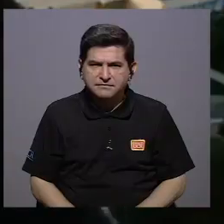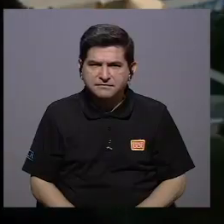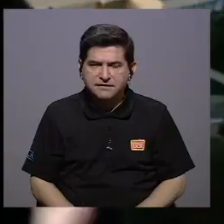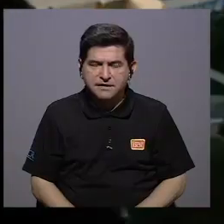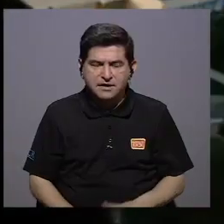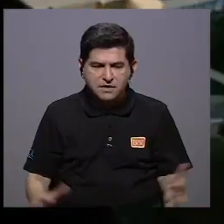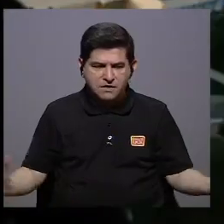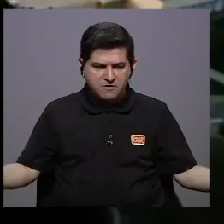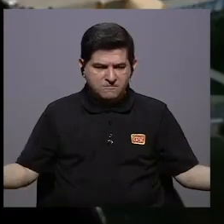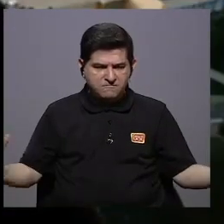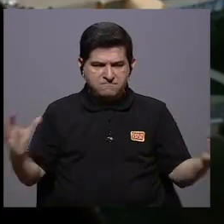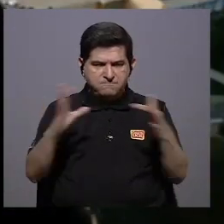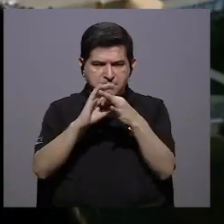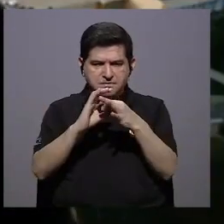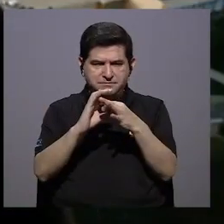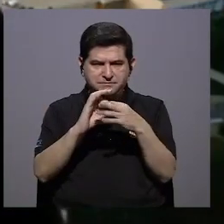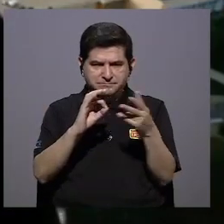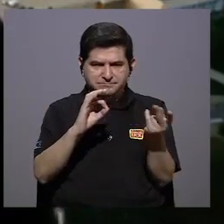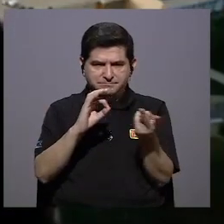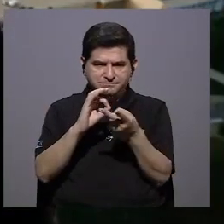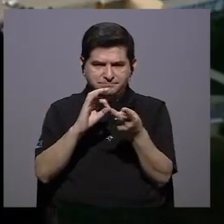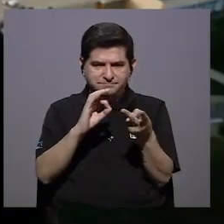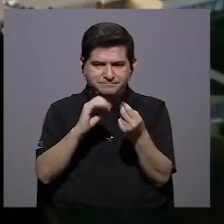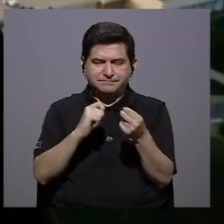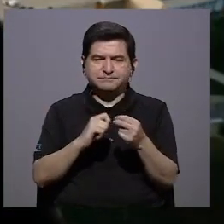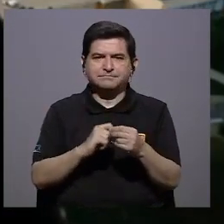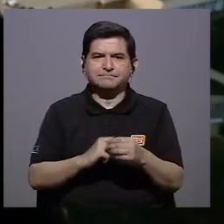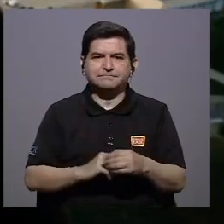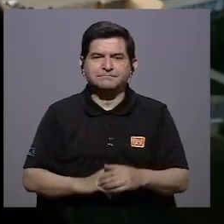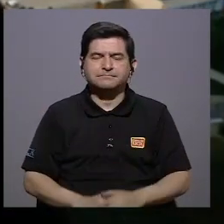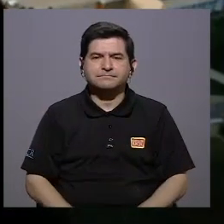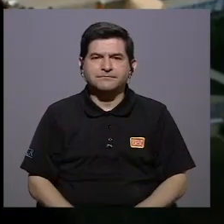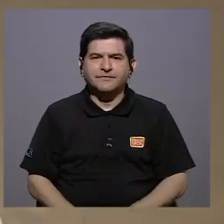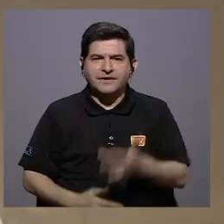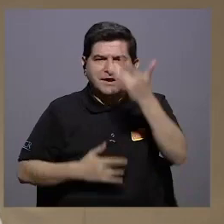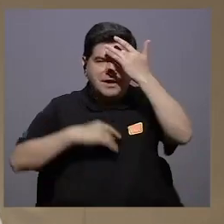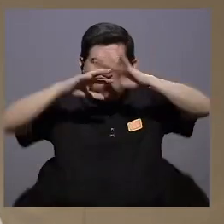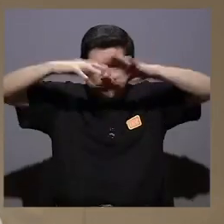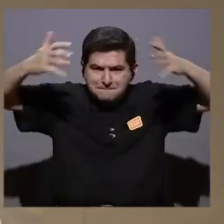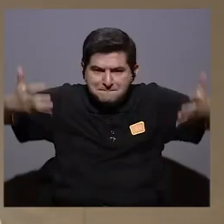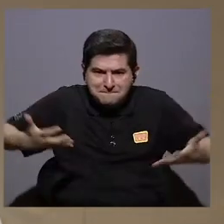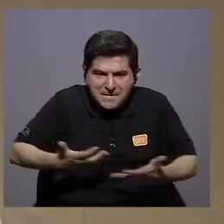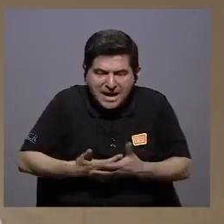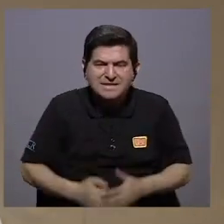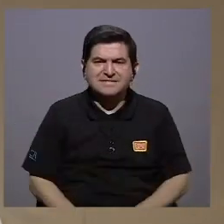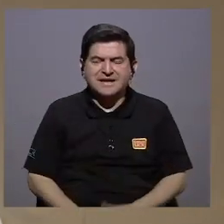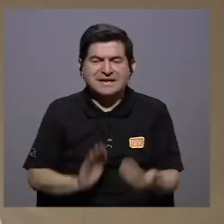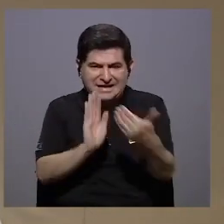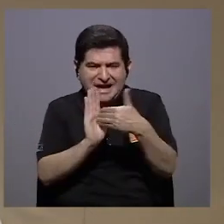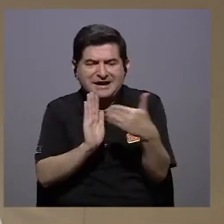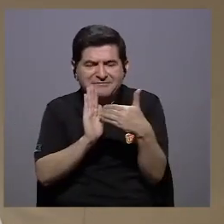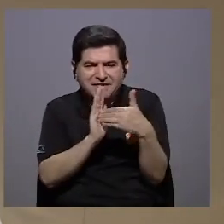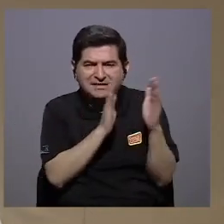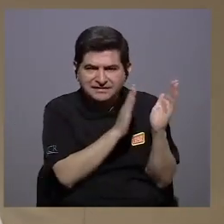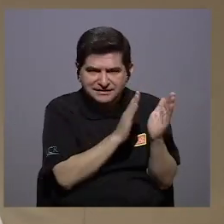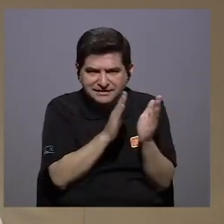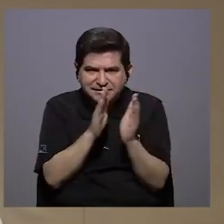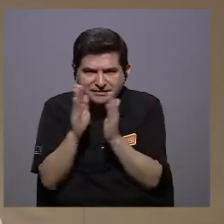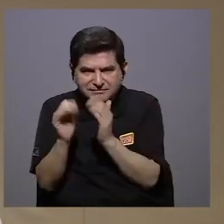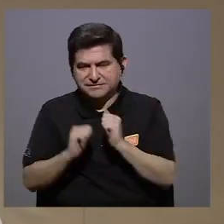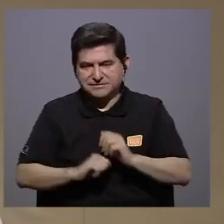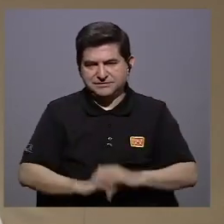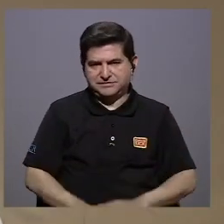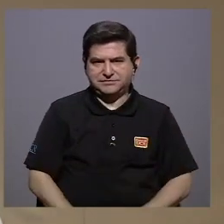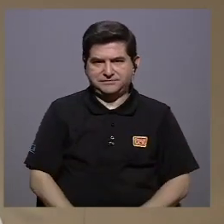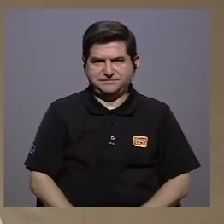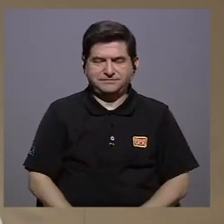hay que fusionar ambos la pandemia le juega sucio a la formación en